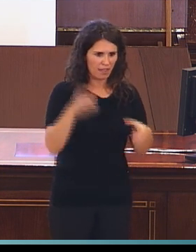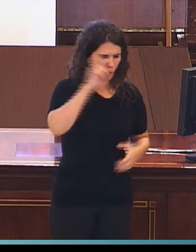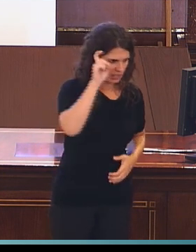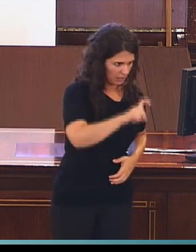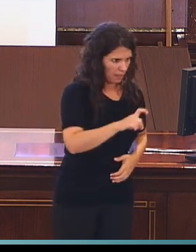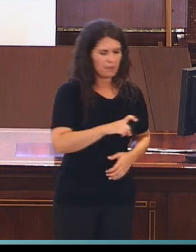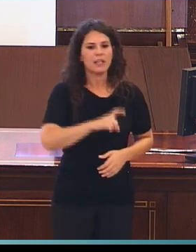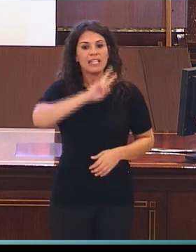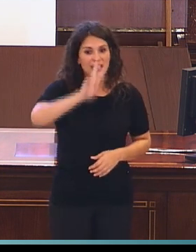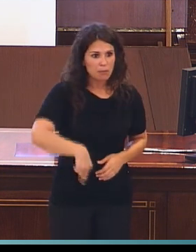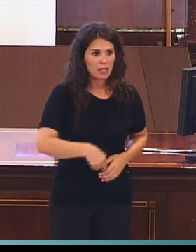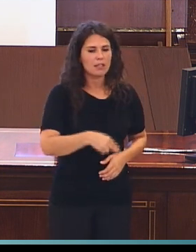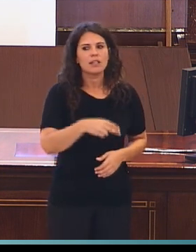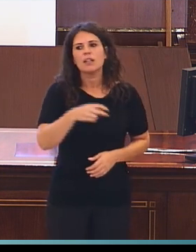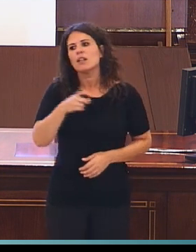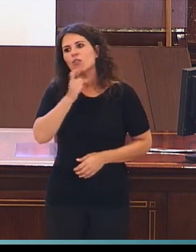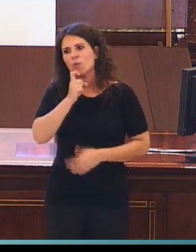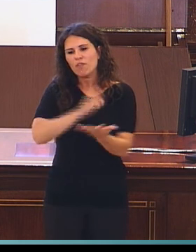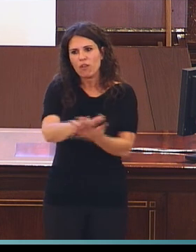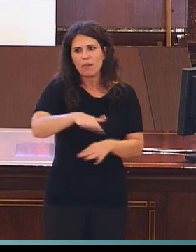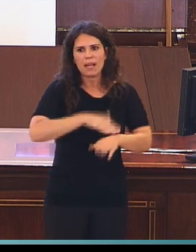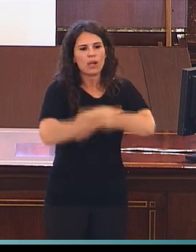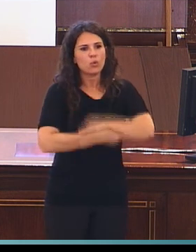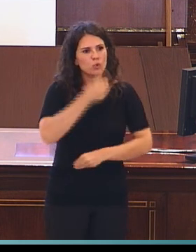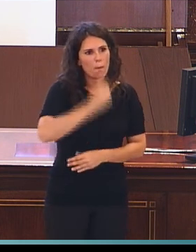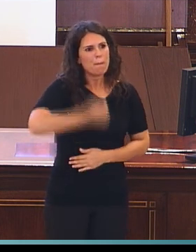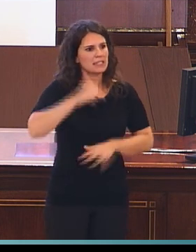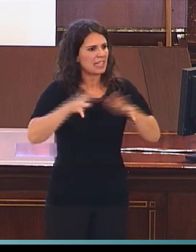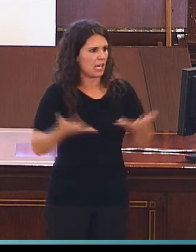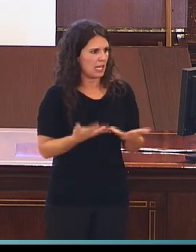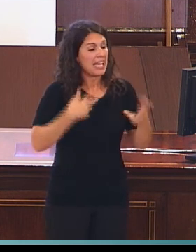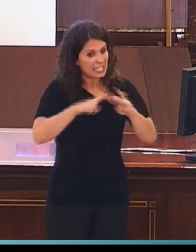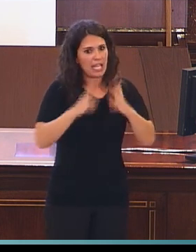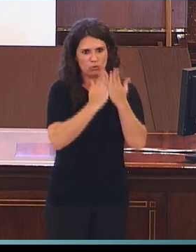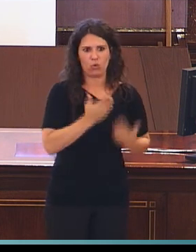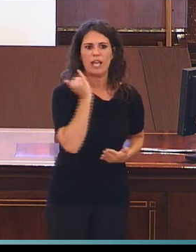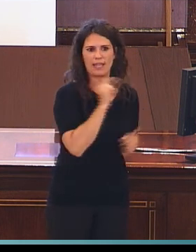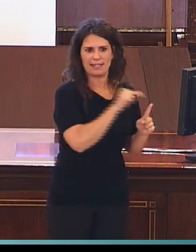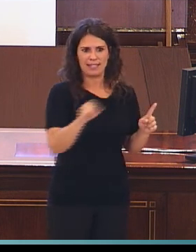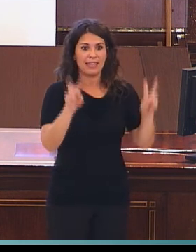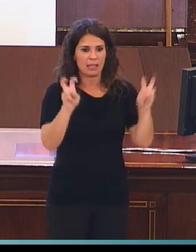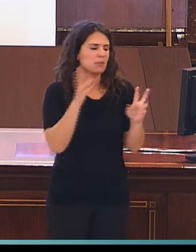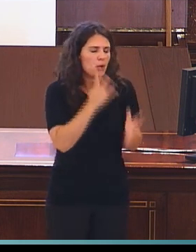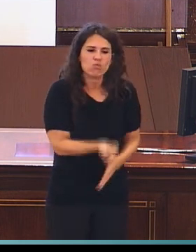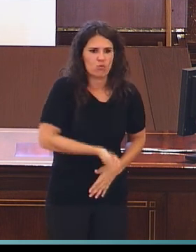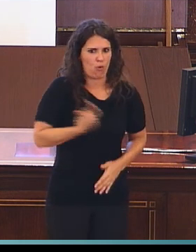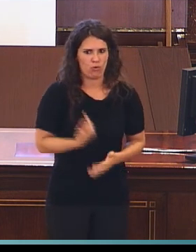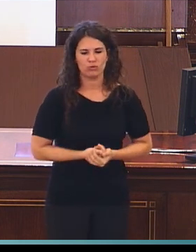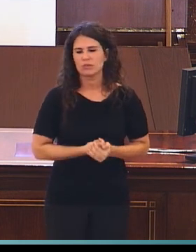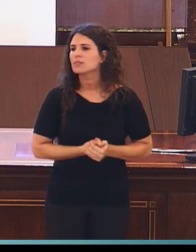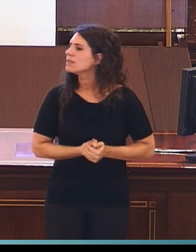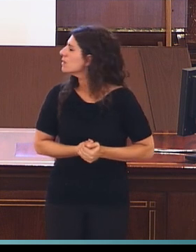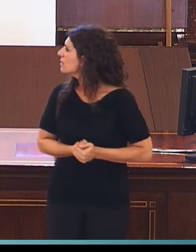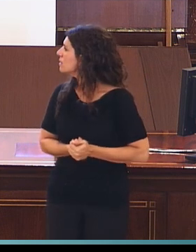facilita que las personas hagan un mayor uso de internet. Pero a esto, insisto, muy pocos estudios se le dedican.